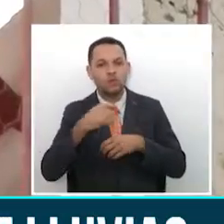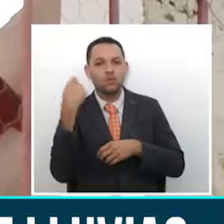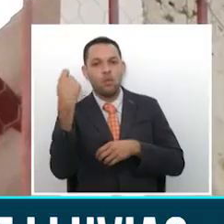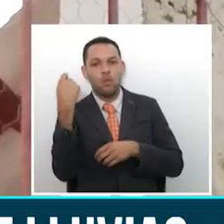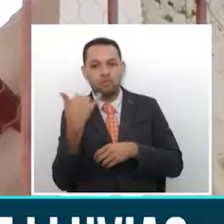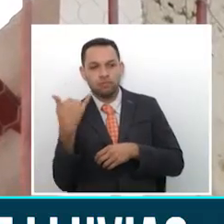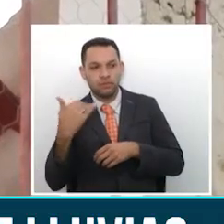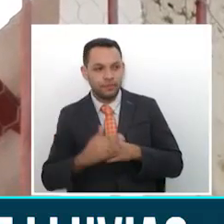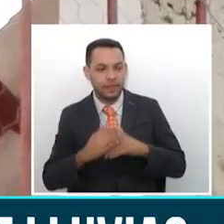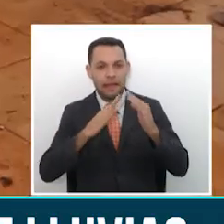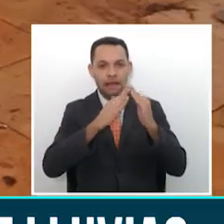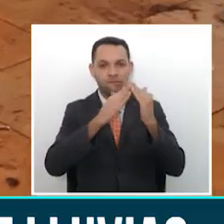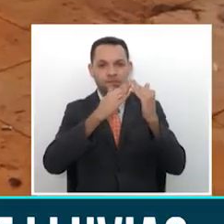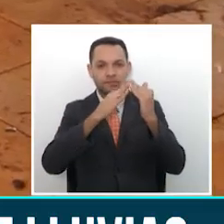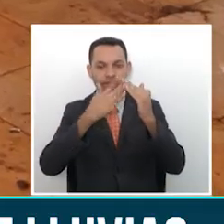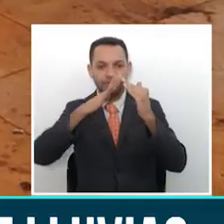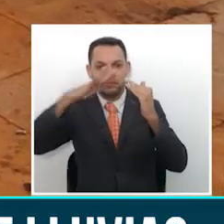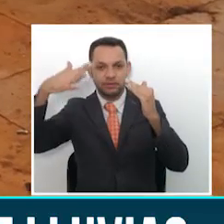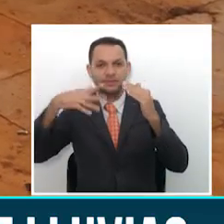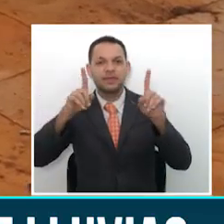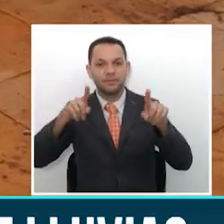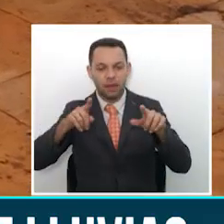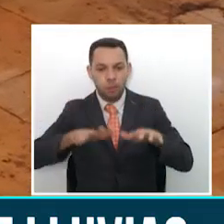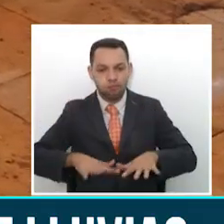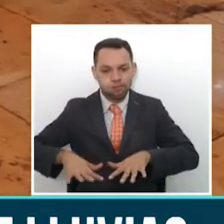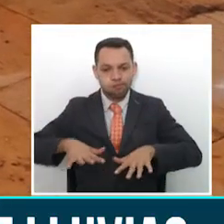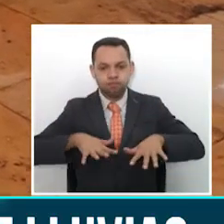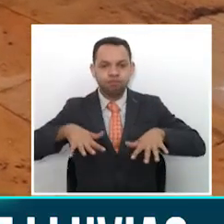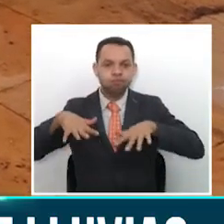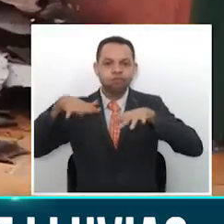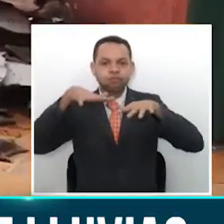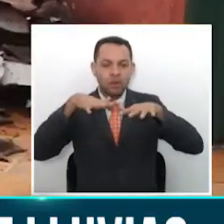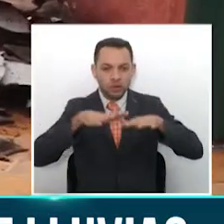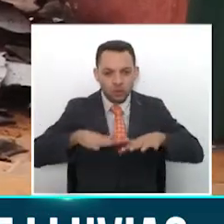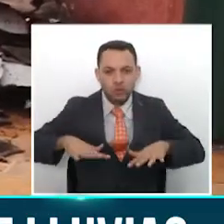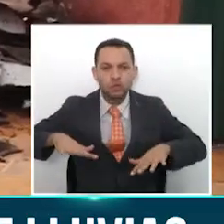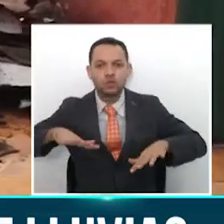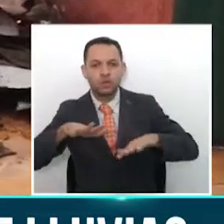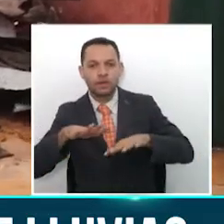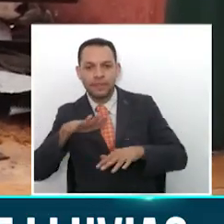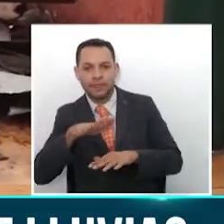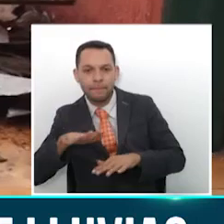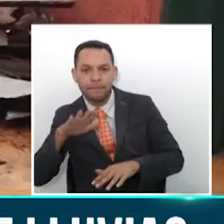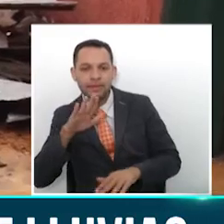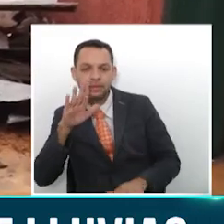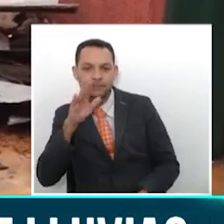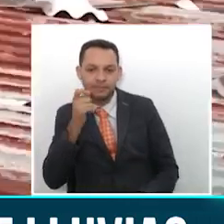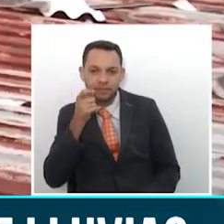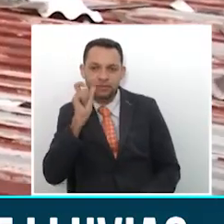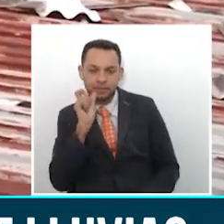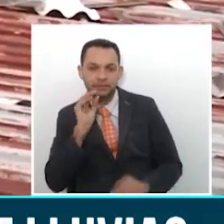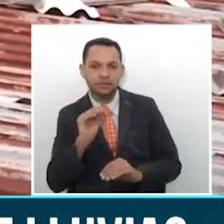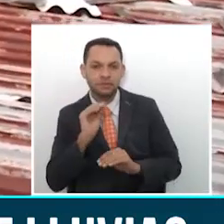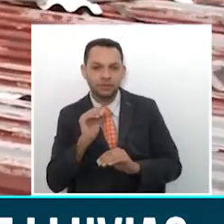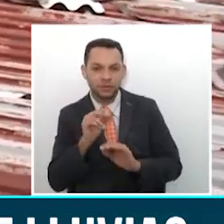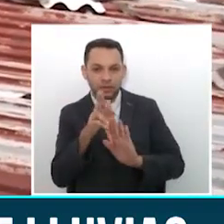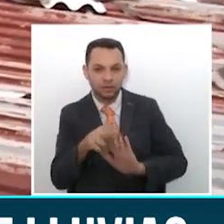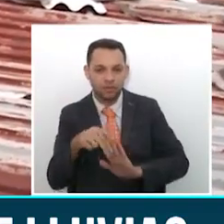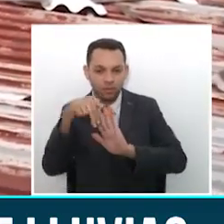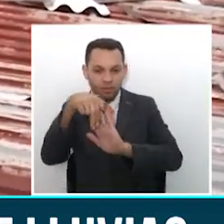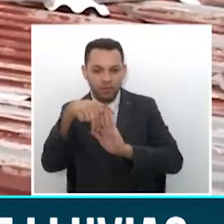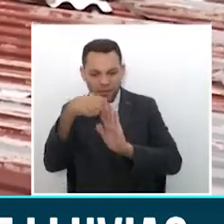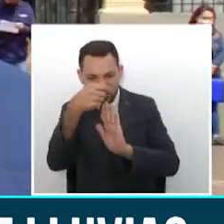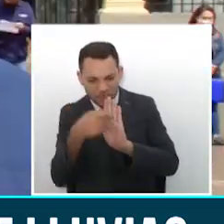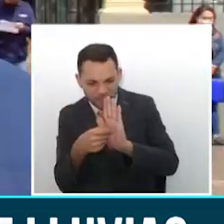Destrechamientos de vivienda e inundaciones se han presentado en algunas zonas de Caldas, dejando varios cultivos afectados. Así lo reportó la Unidad de Gestión de Riesgo.